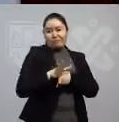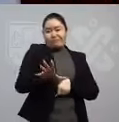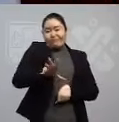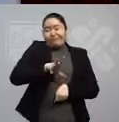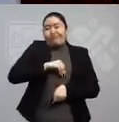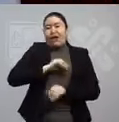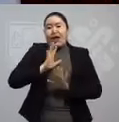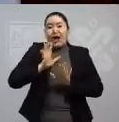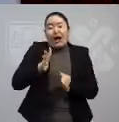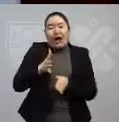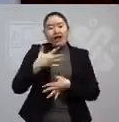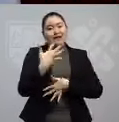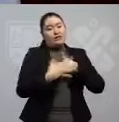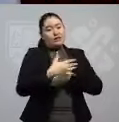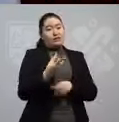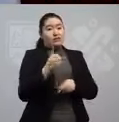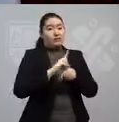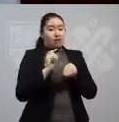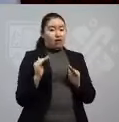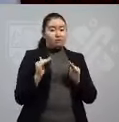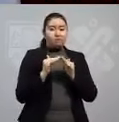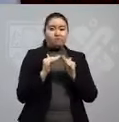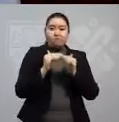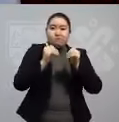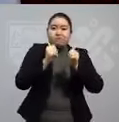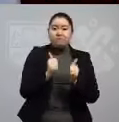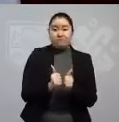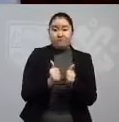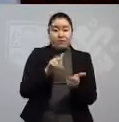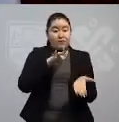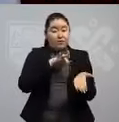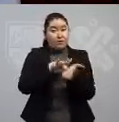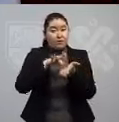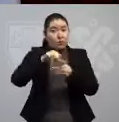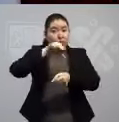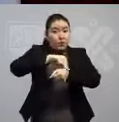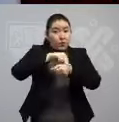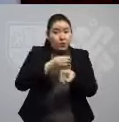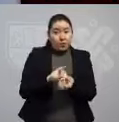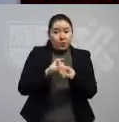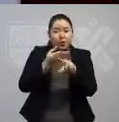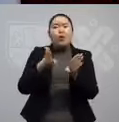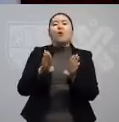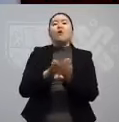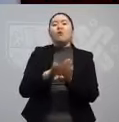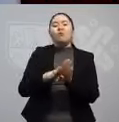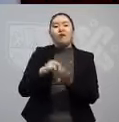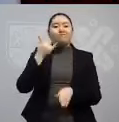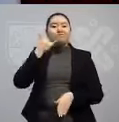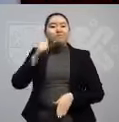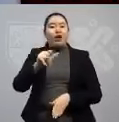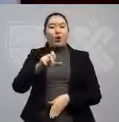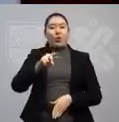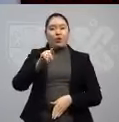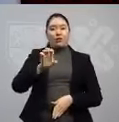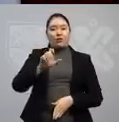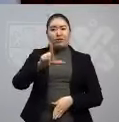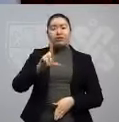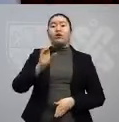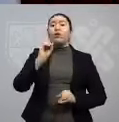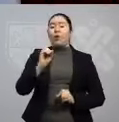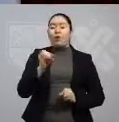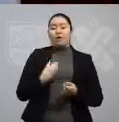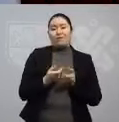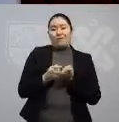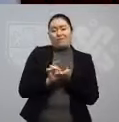-19, aírlate 15 días y recibe apoyo médico, te lo daremos si marcas a Locatel